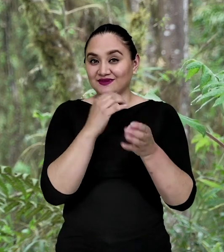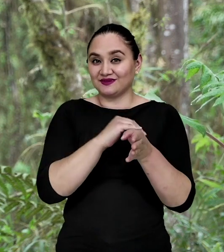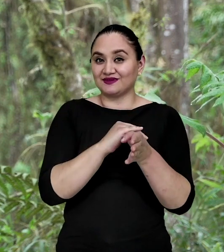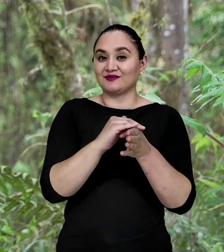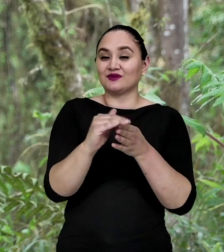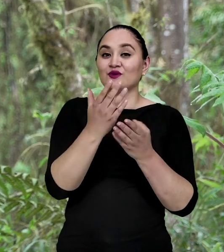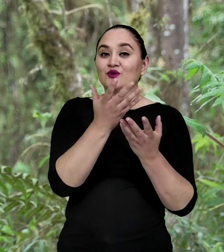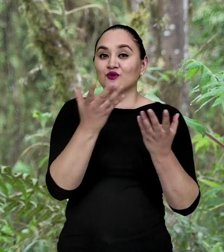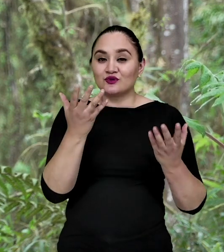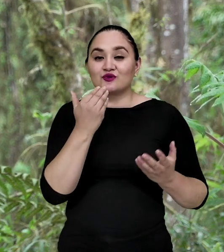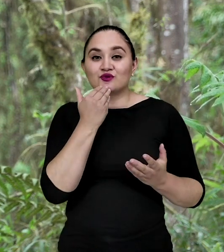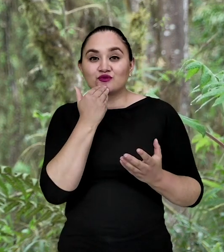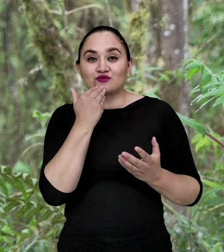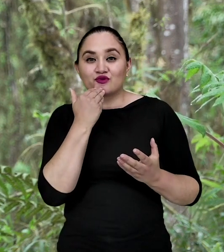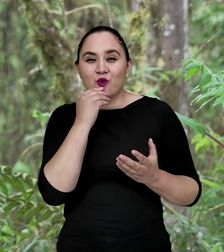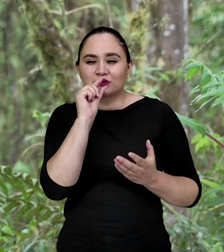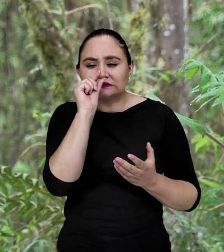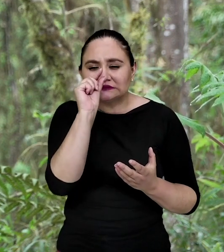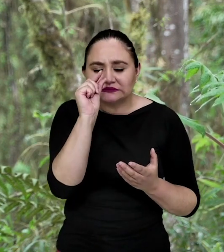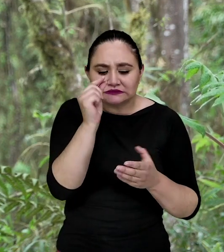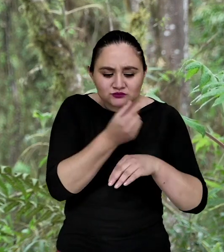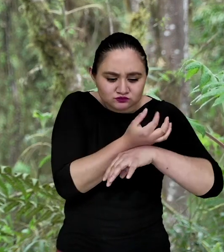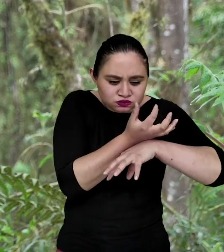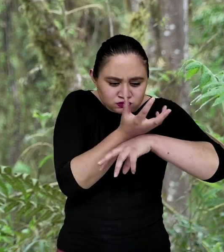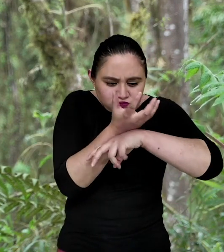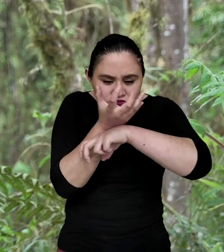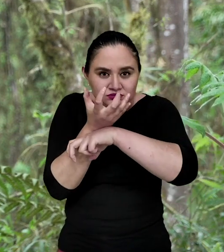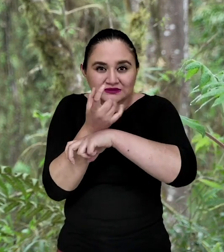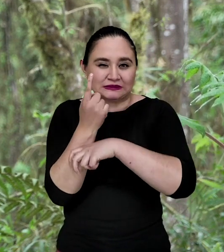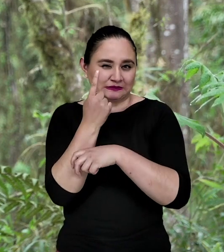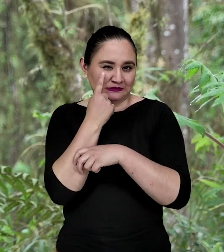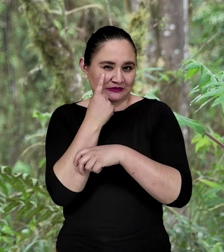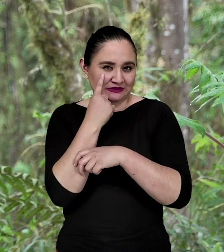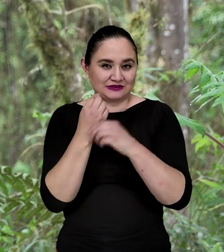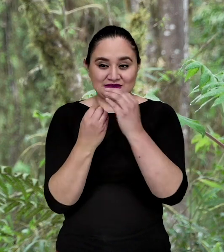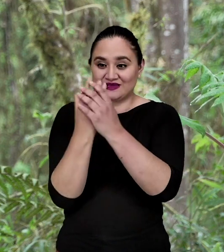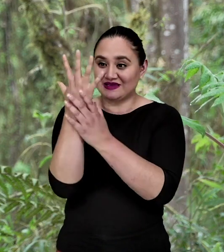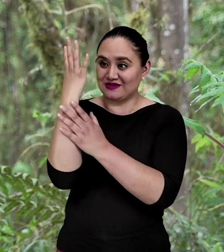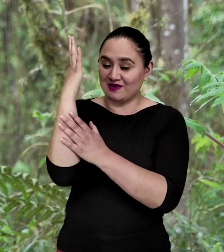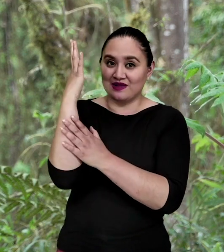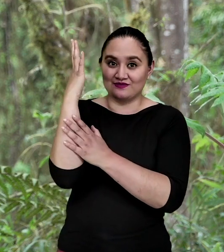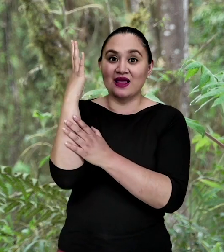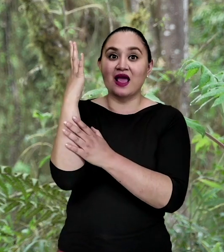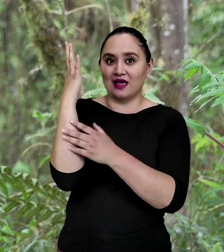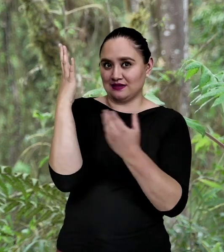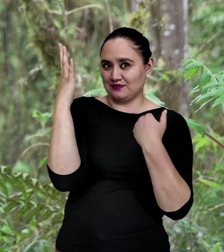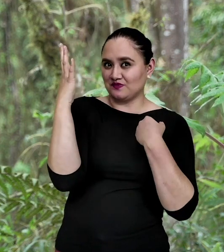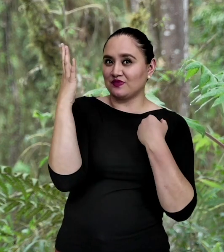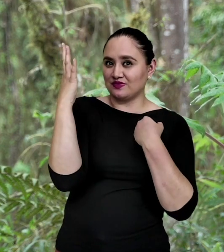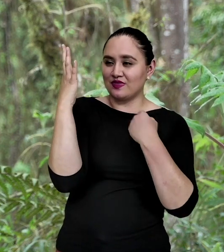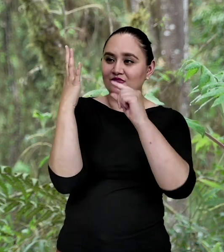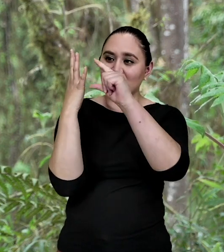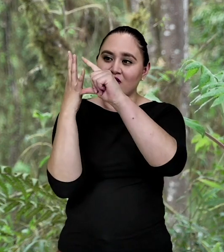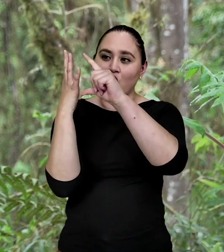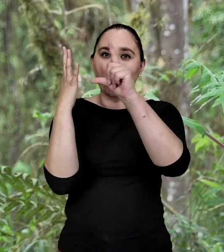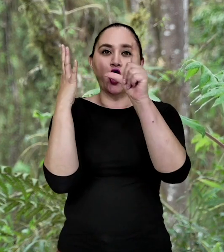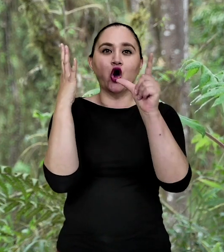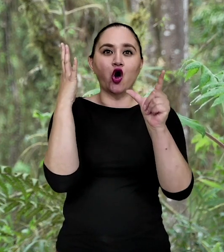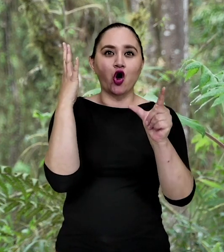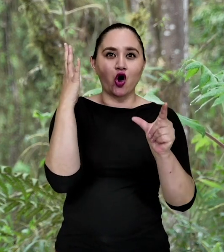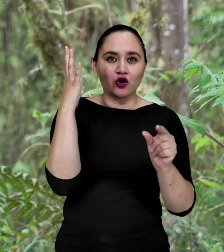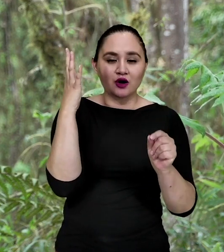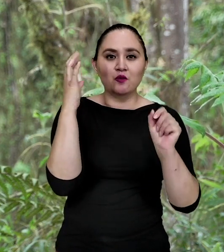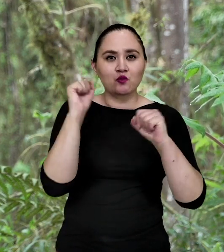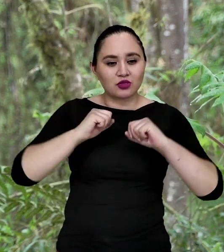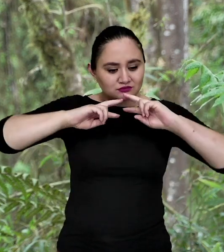Les quiero invitar a que descubran los micromundos que existen en cada una de estas plantitas que ustedes ven acá. En cada una de estas individuos